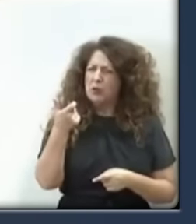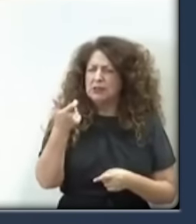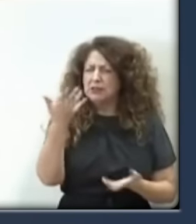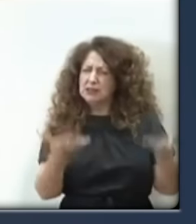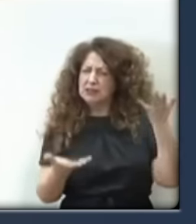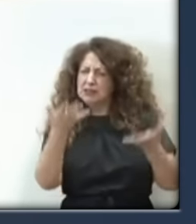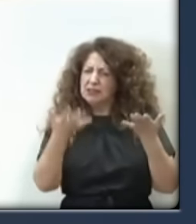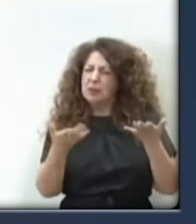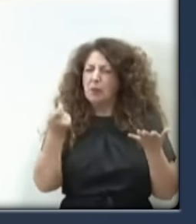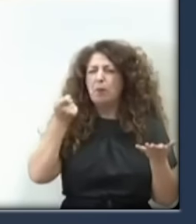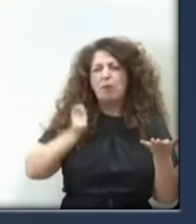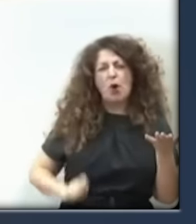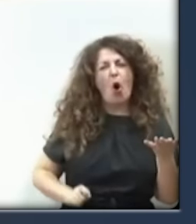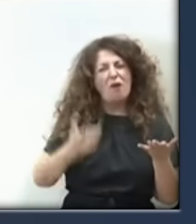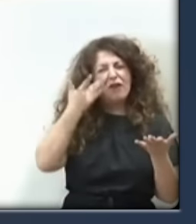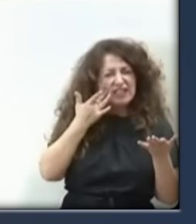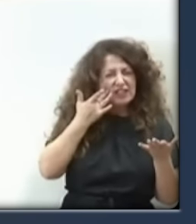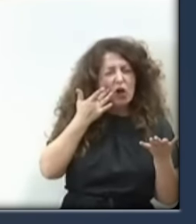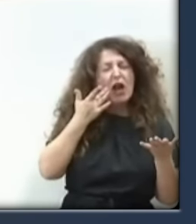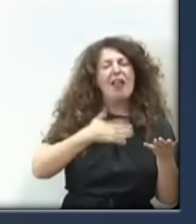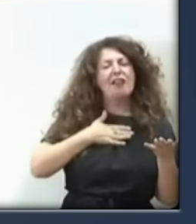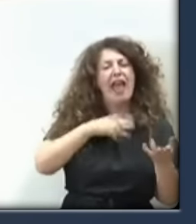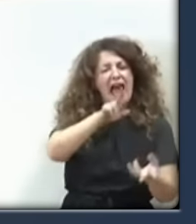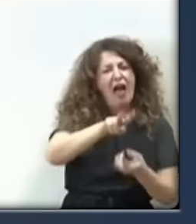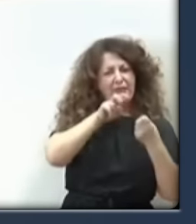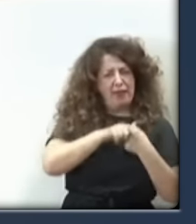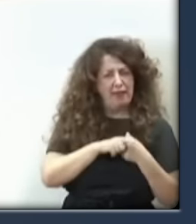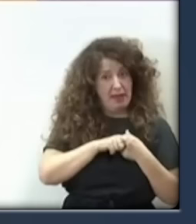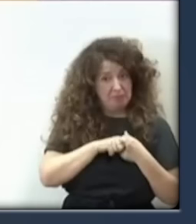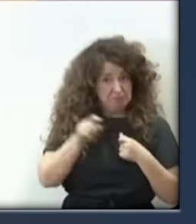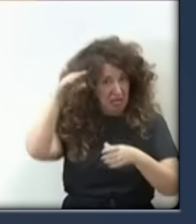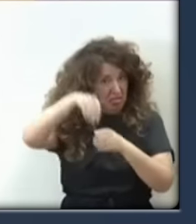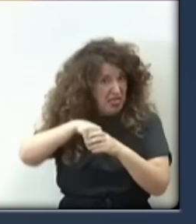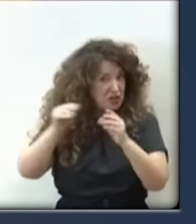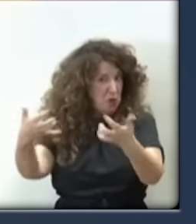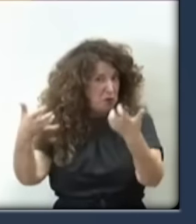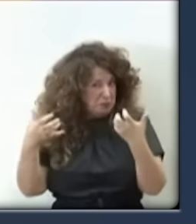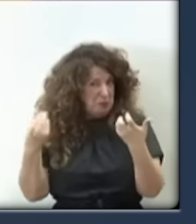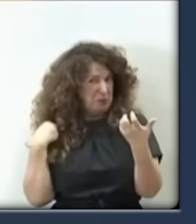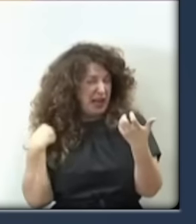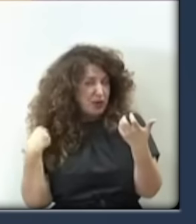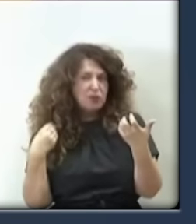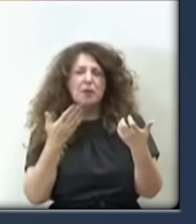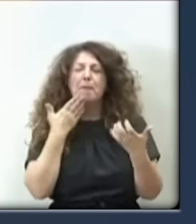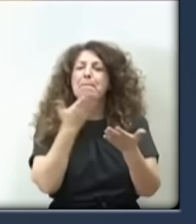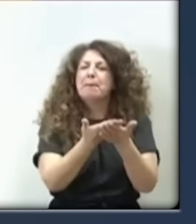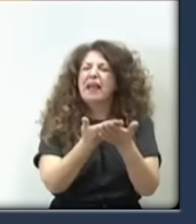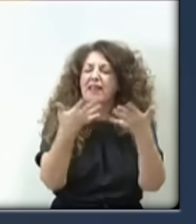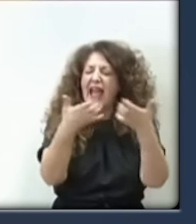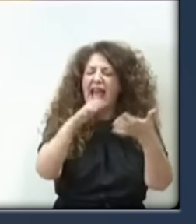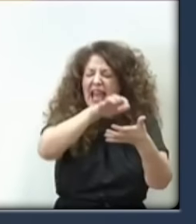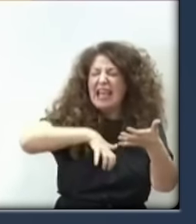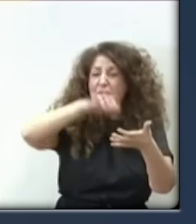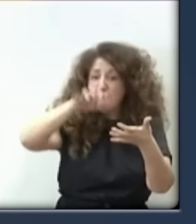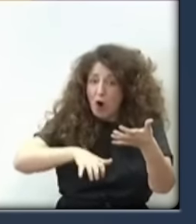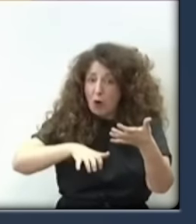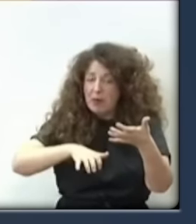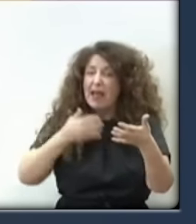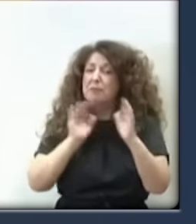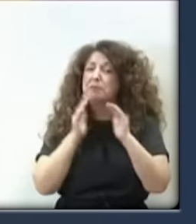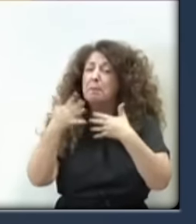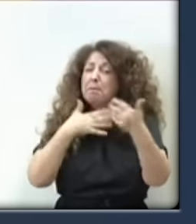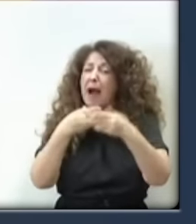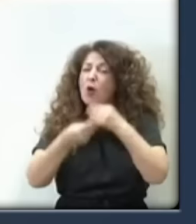profesionalidad de la agencia tributaria. Usted mismo lo dice en su pregunta. A quien se le pide un informe no es al Gobierno de España.